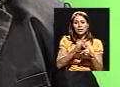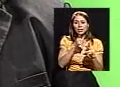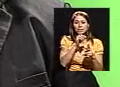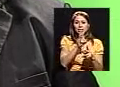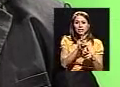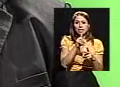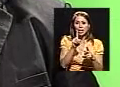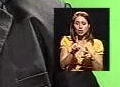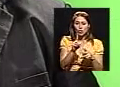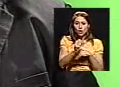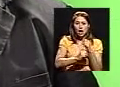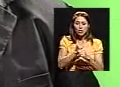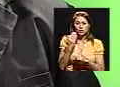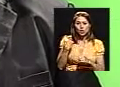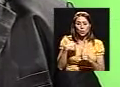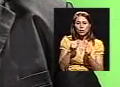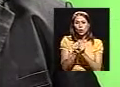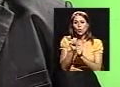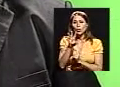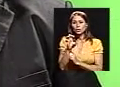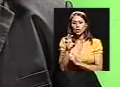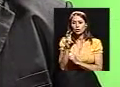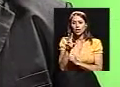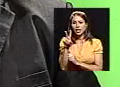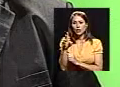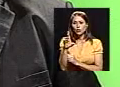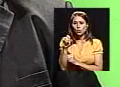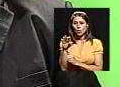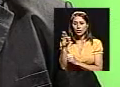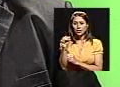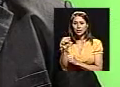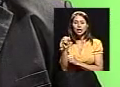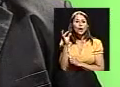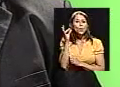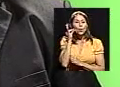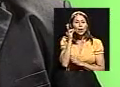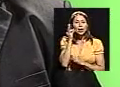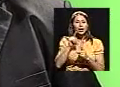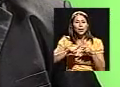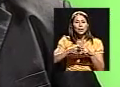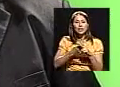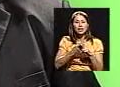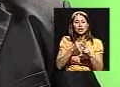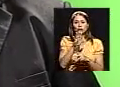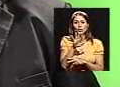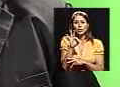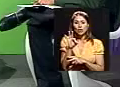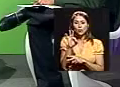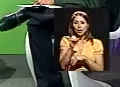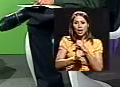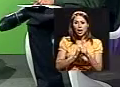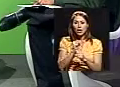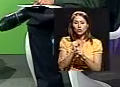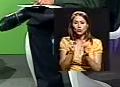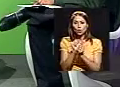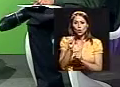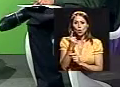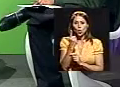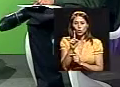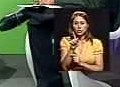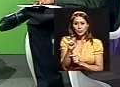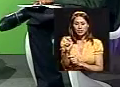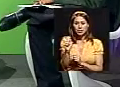462 cotas y la mujer a partir de los 59 años, 11 meses con 466